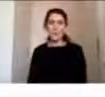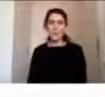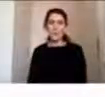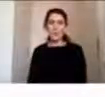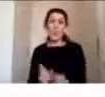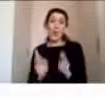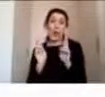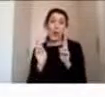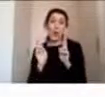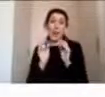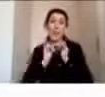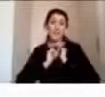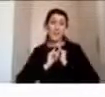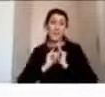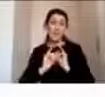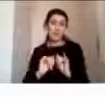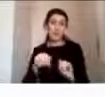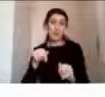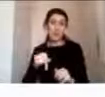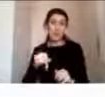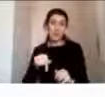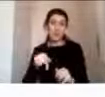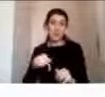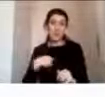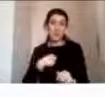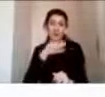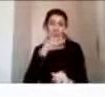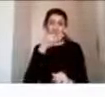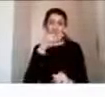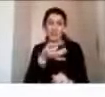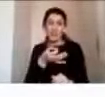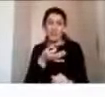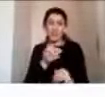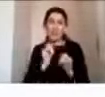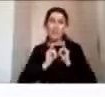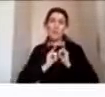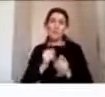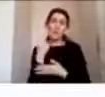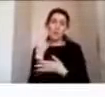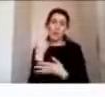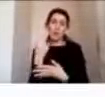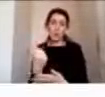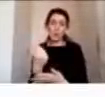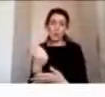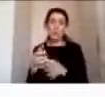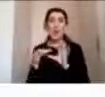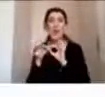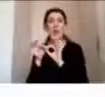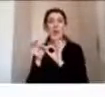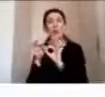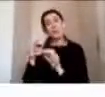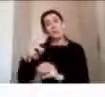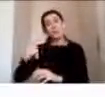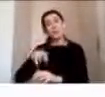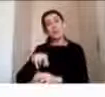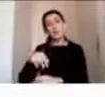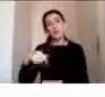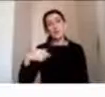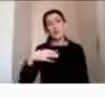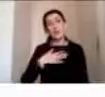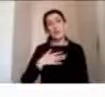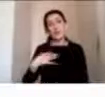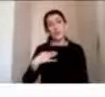que con la información que pueda entregarles hoy sea información que sea de ayuda y agradezco nuevamente esta instancia esta invitación